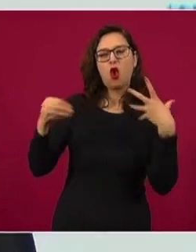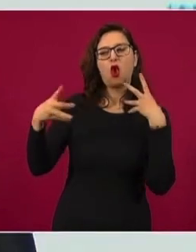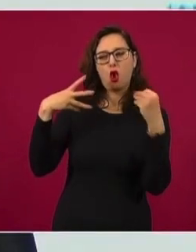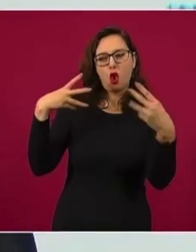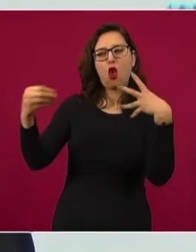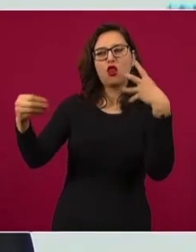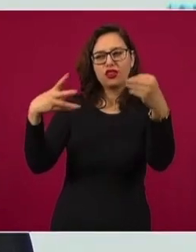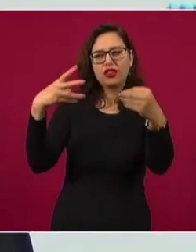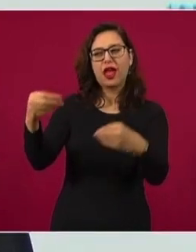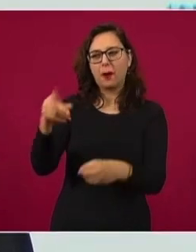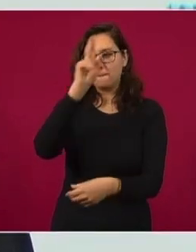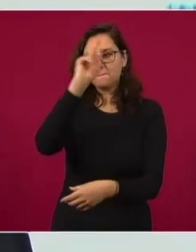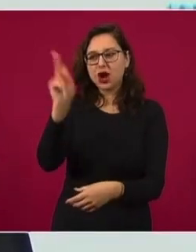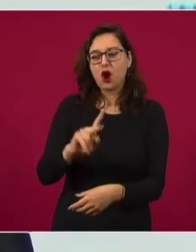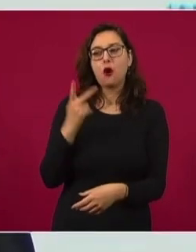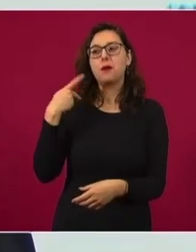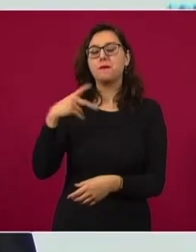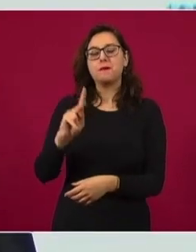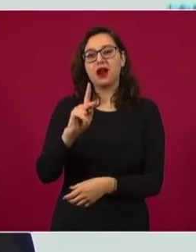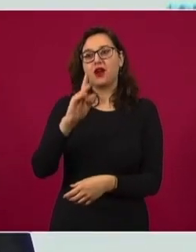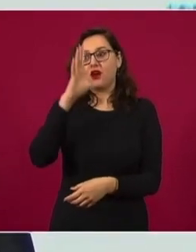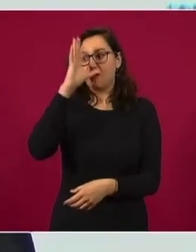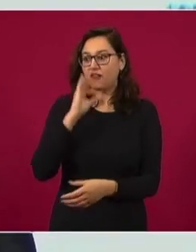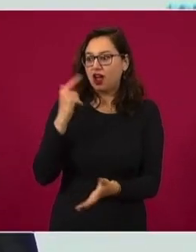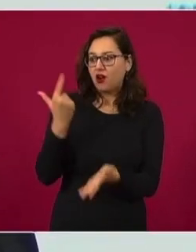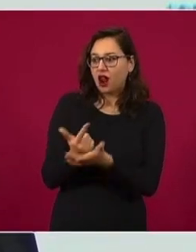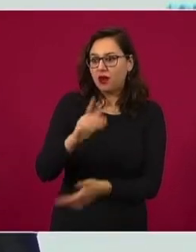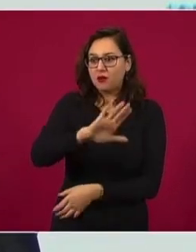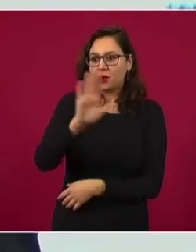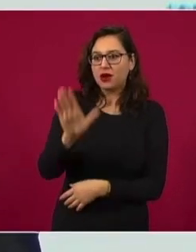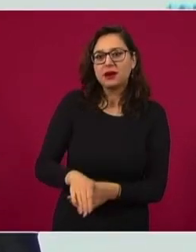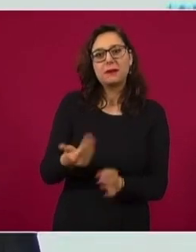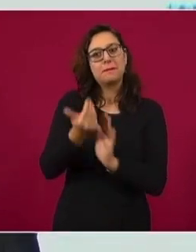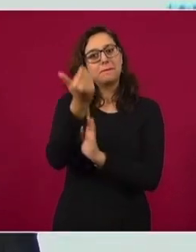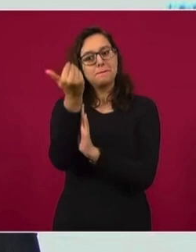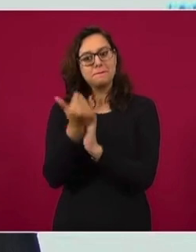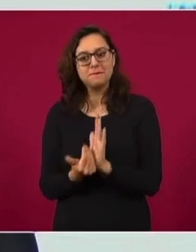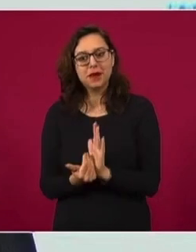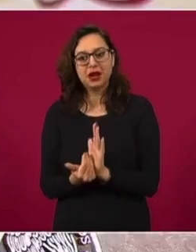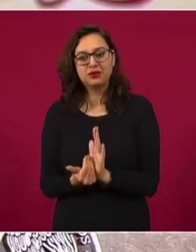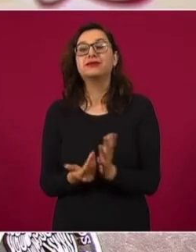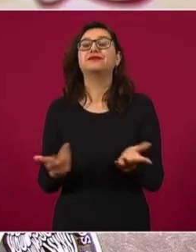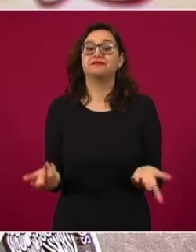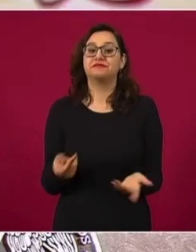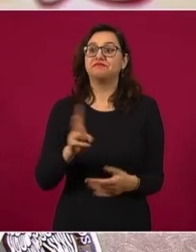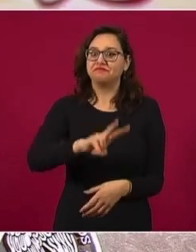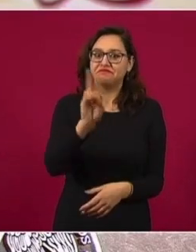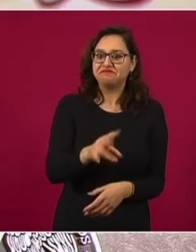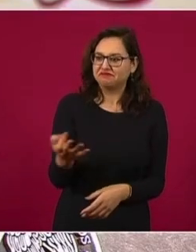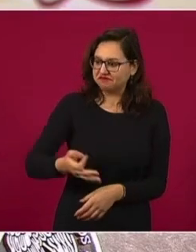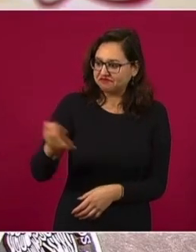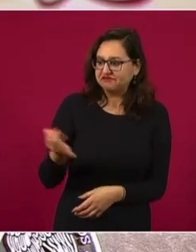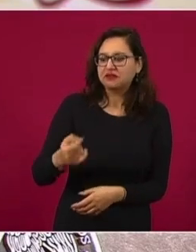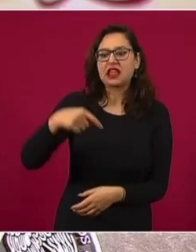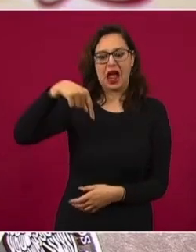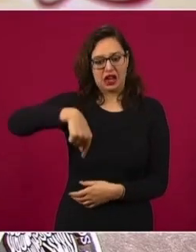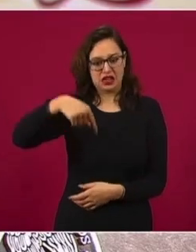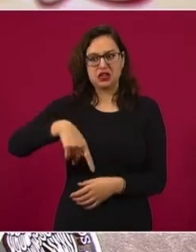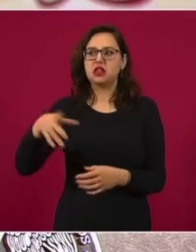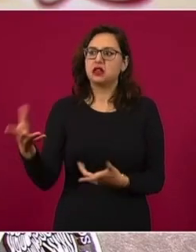como lo fue, pero iba a ser mucho menos virulenta. Aunque tuvimos muchísimos casos, indudablemente en la cuarta ola